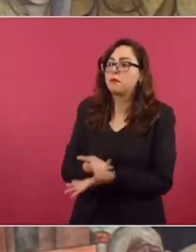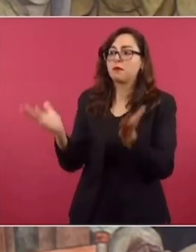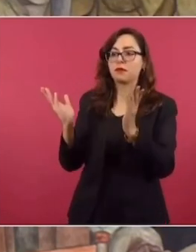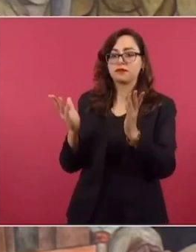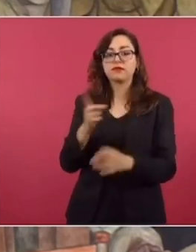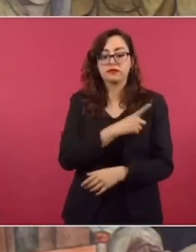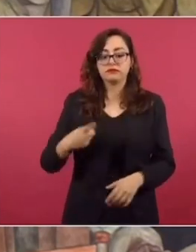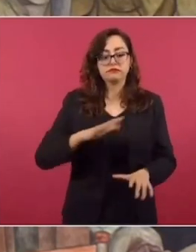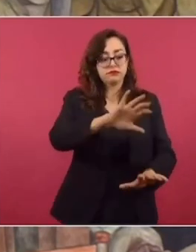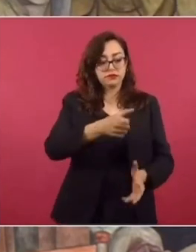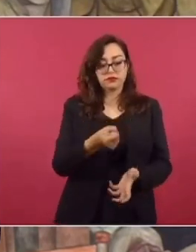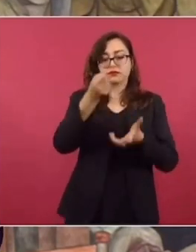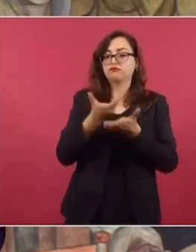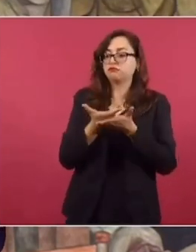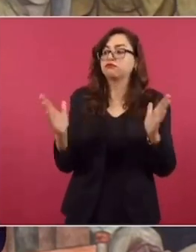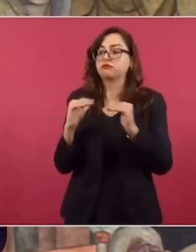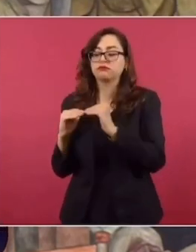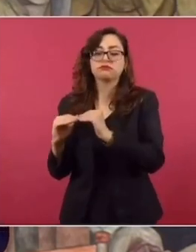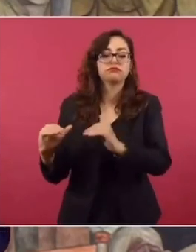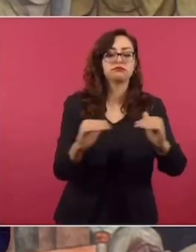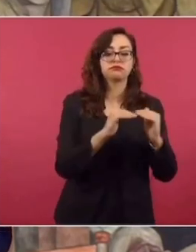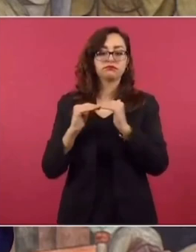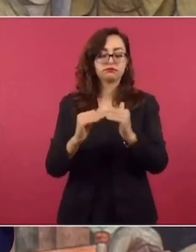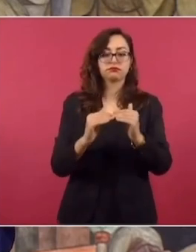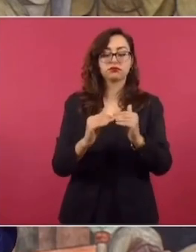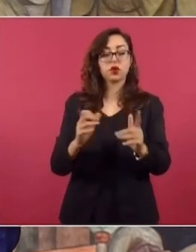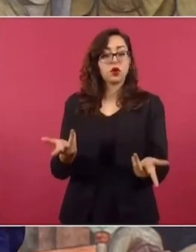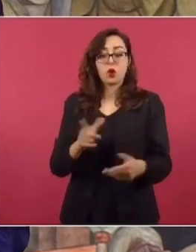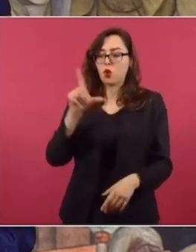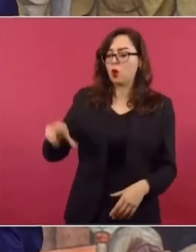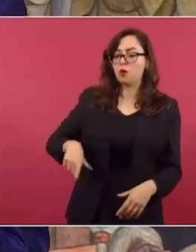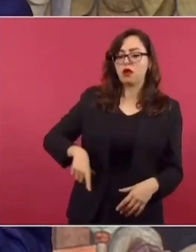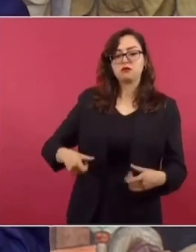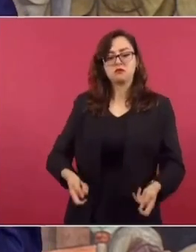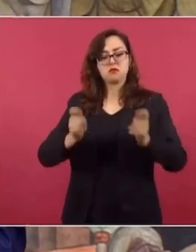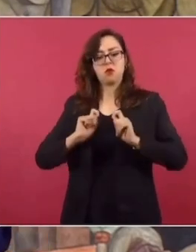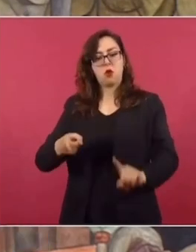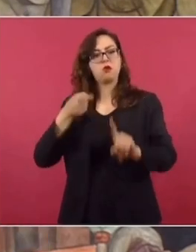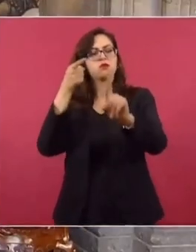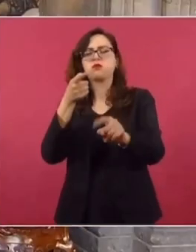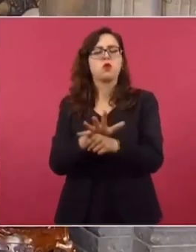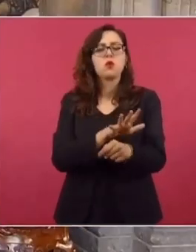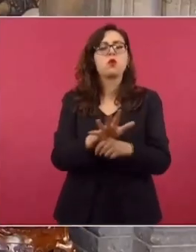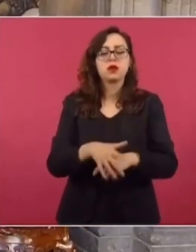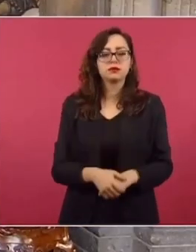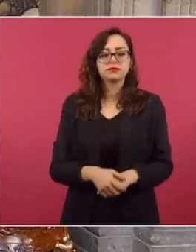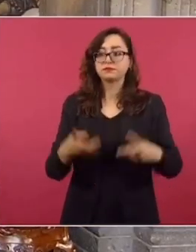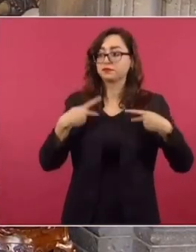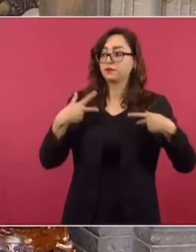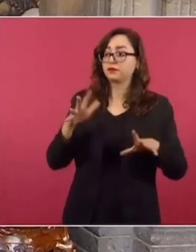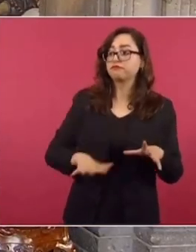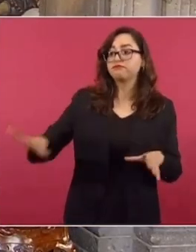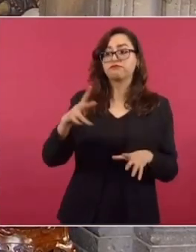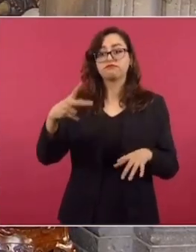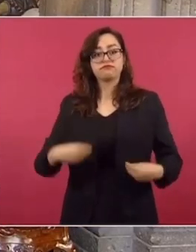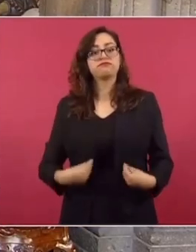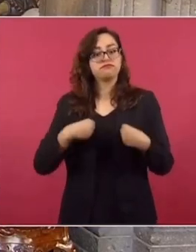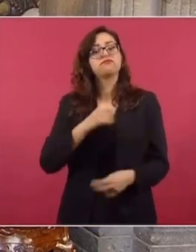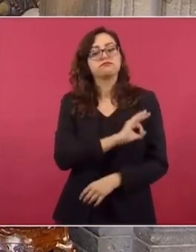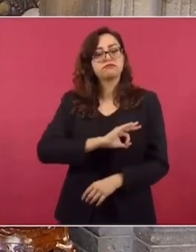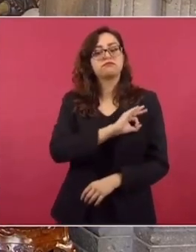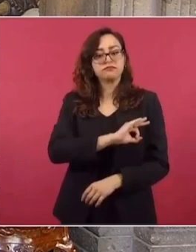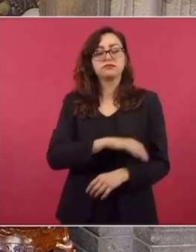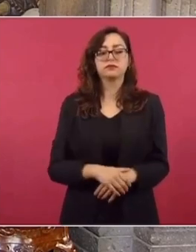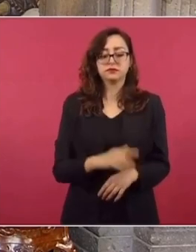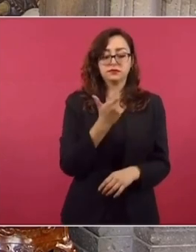distribución equitativa del ingreso y de la riqueza. El fin último de un Estado es crear las condiciones para que la gente pueda vivir feliz. El